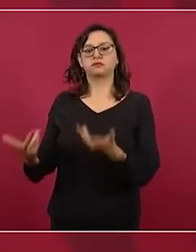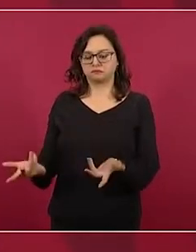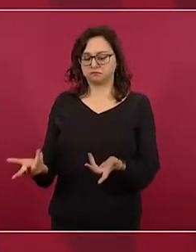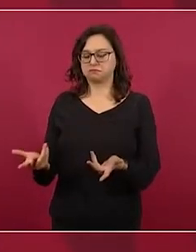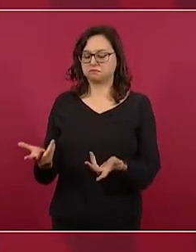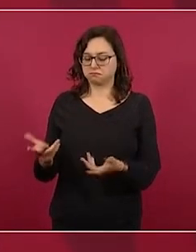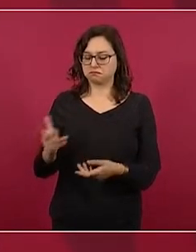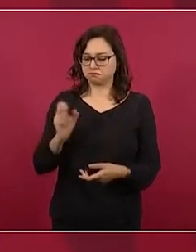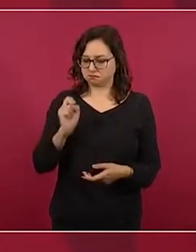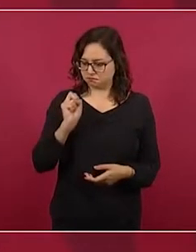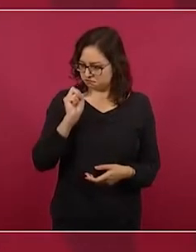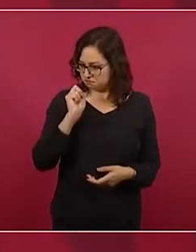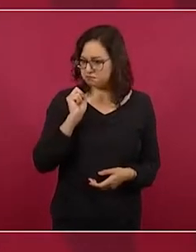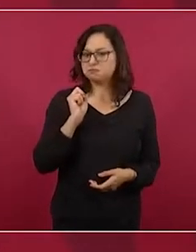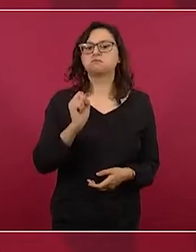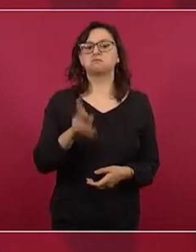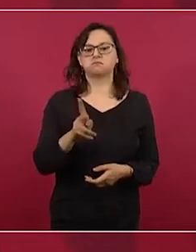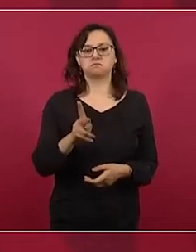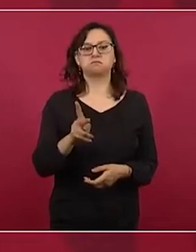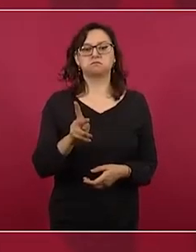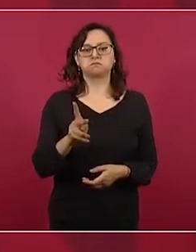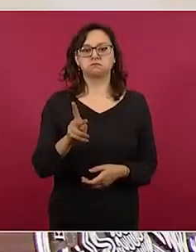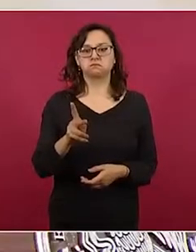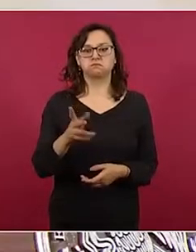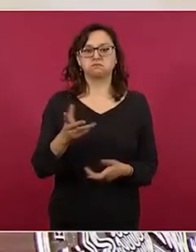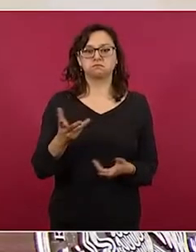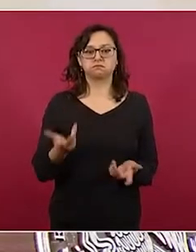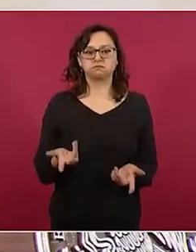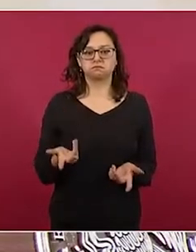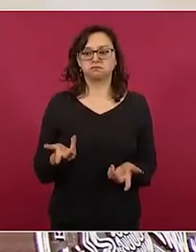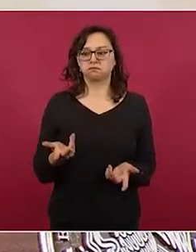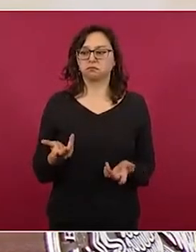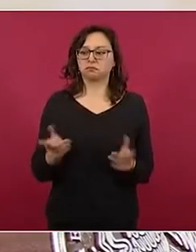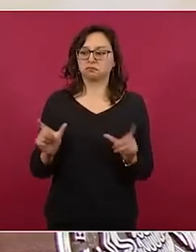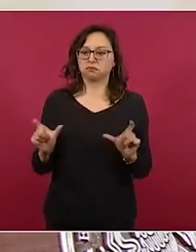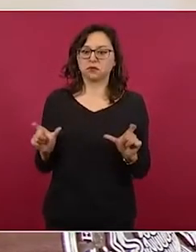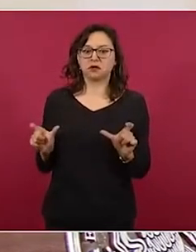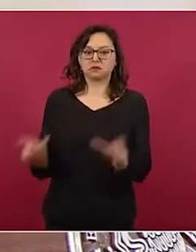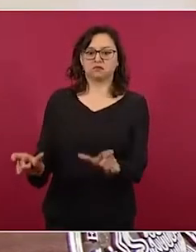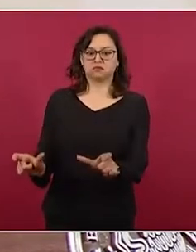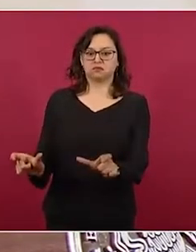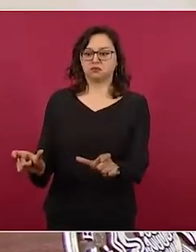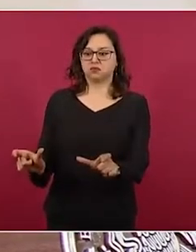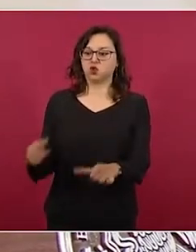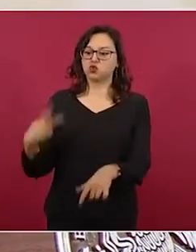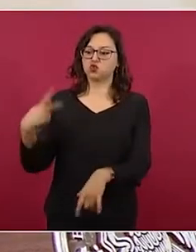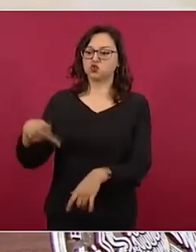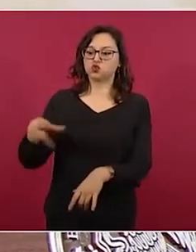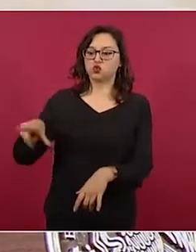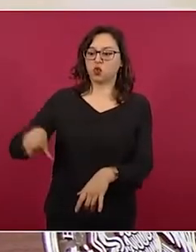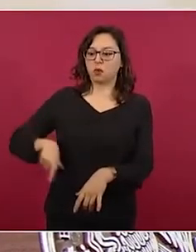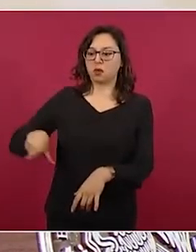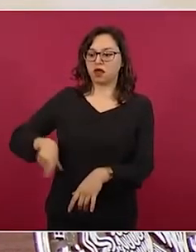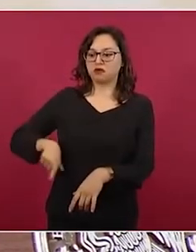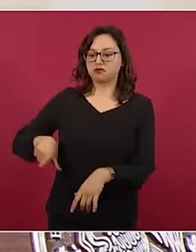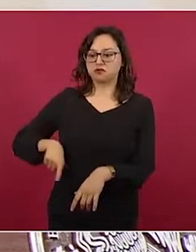encima o en contra de su gobierno,